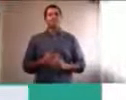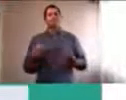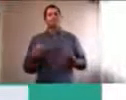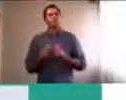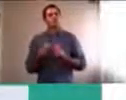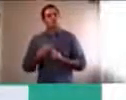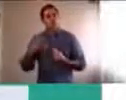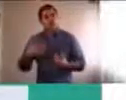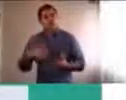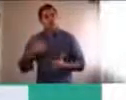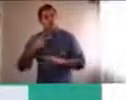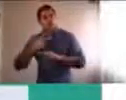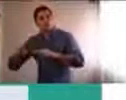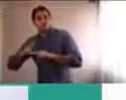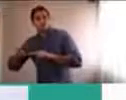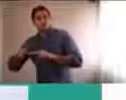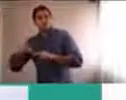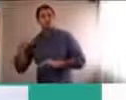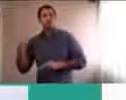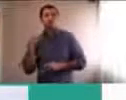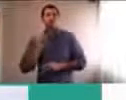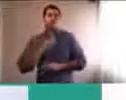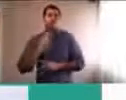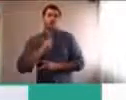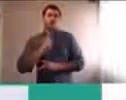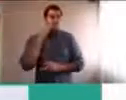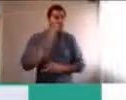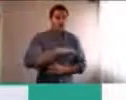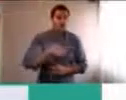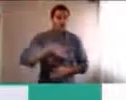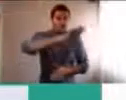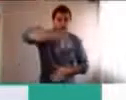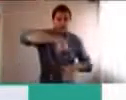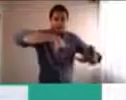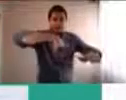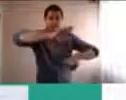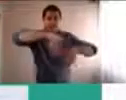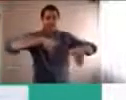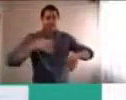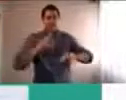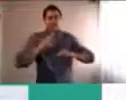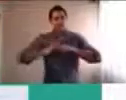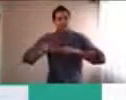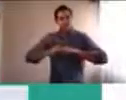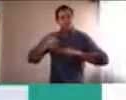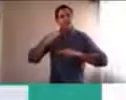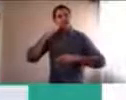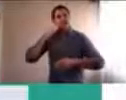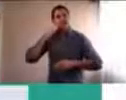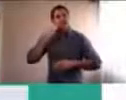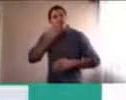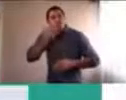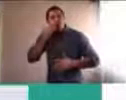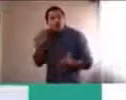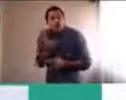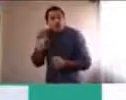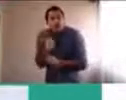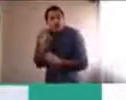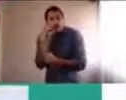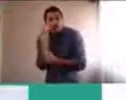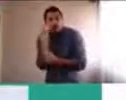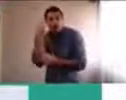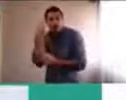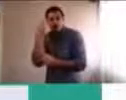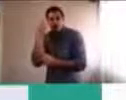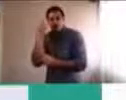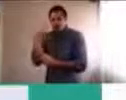los chicos, ¿no? El de los hielitos, como estos que mostramos ahí, que son, es una rueda, que tienen distintas estrategias, también, para resolver, cuando tengo un